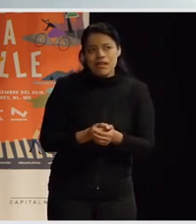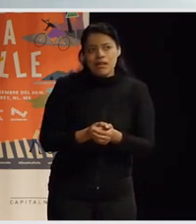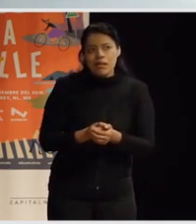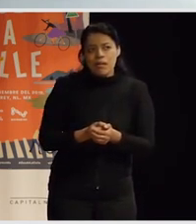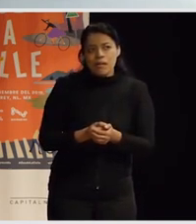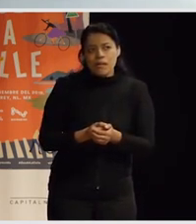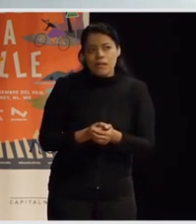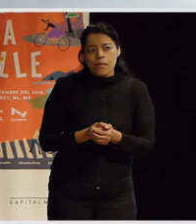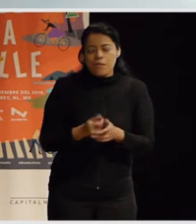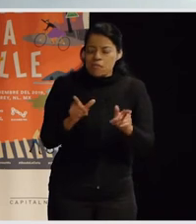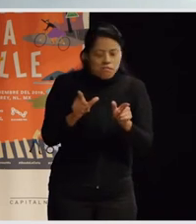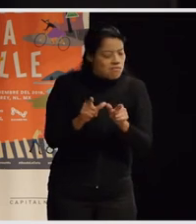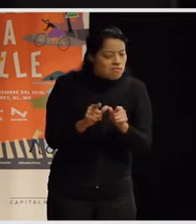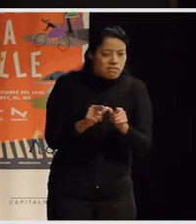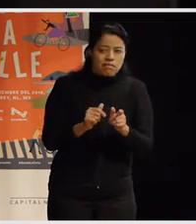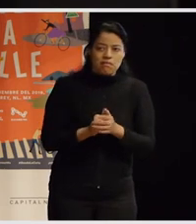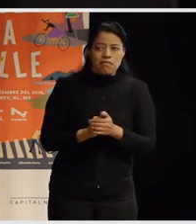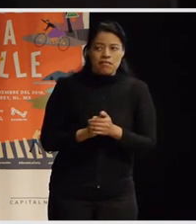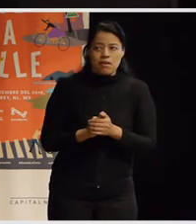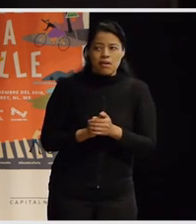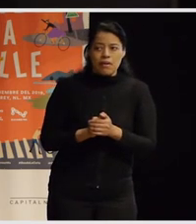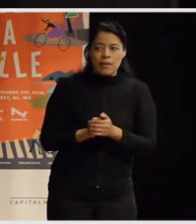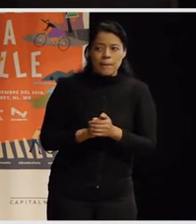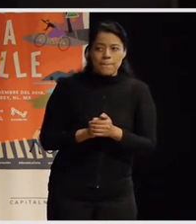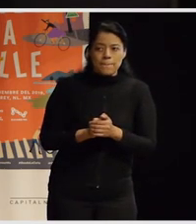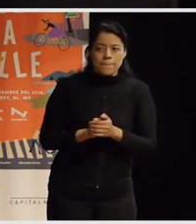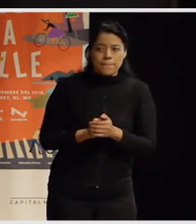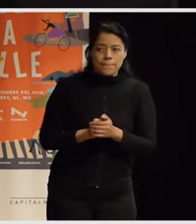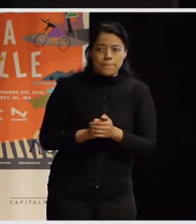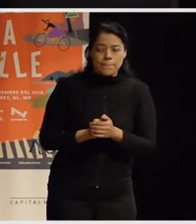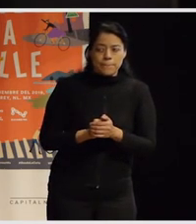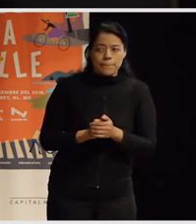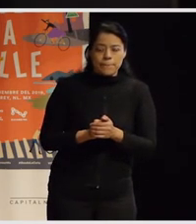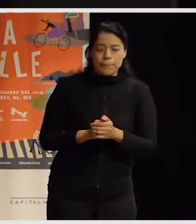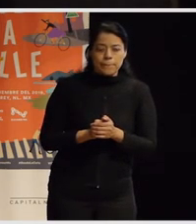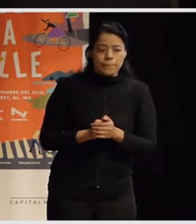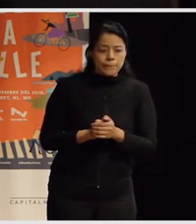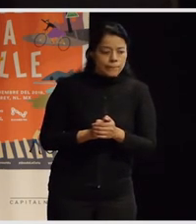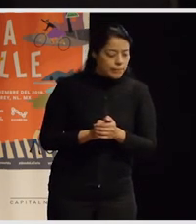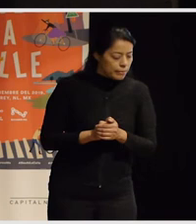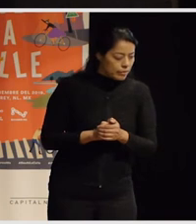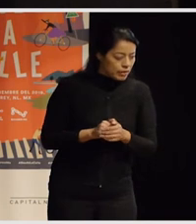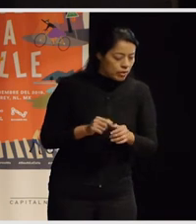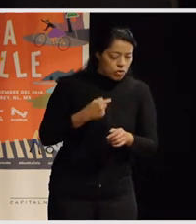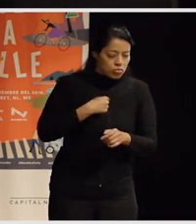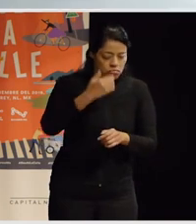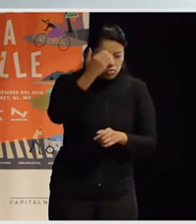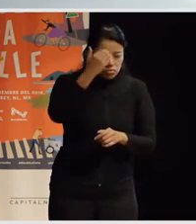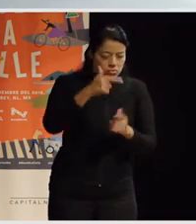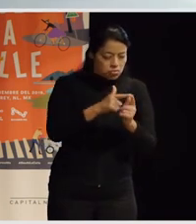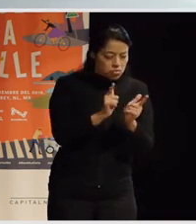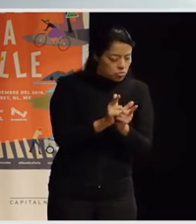muy muy minoritarios o sea es sí no vamos yo ahora mismo conozco a un grupo